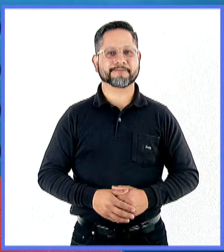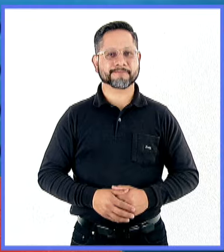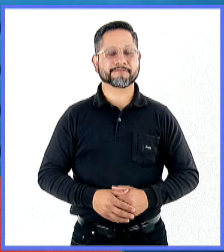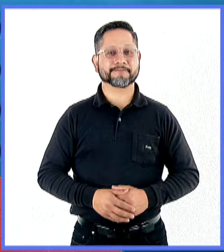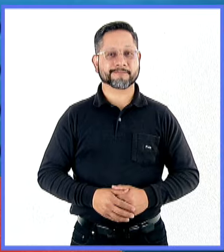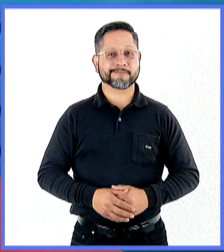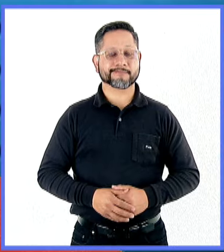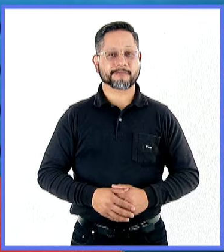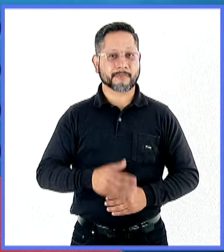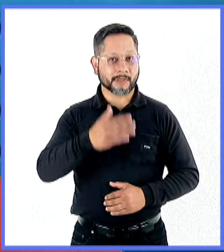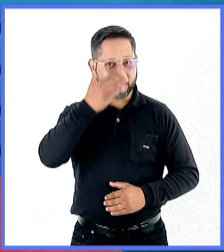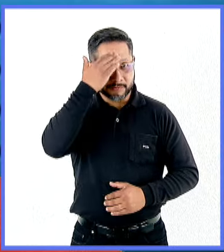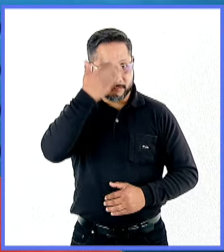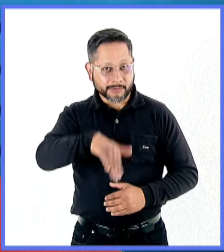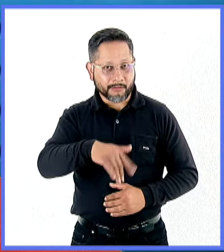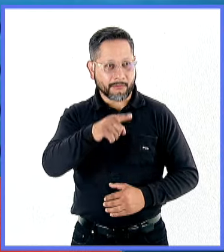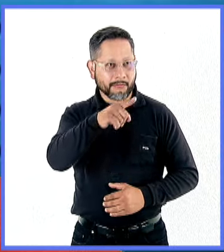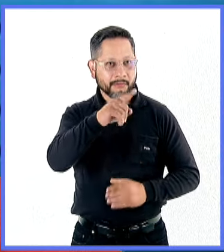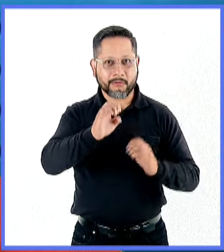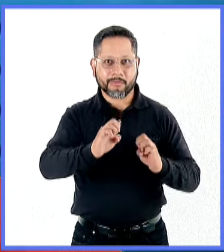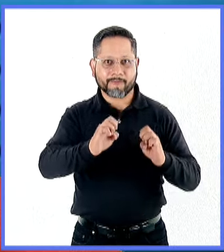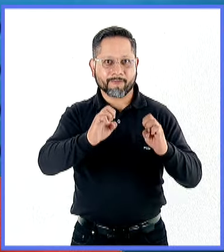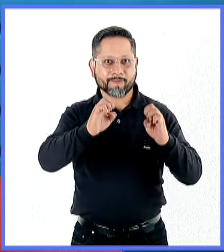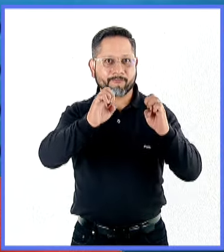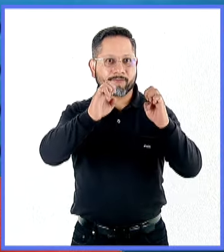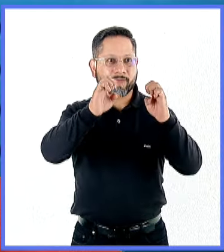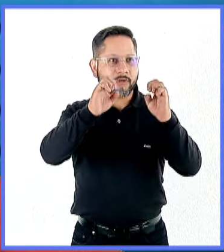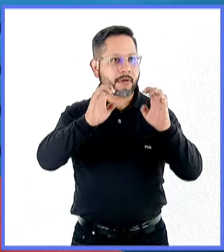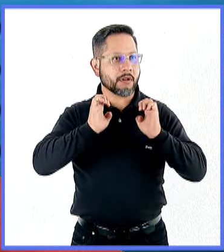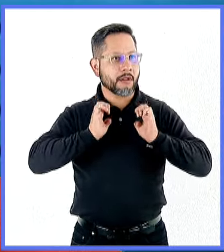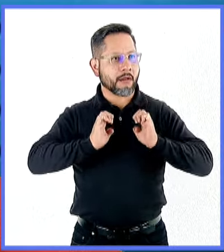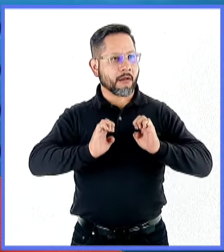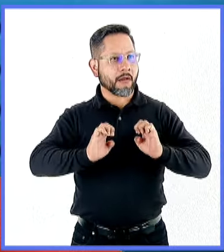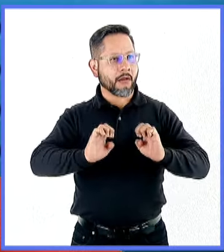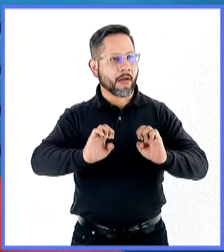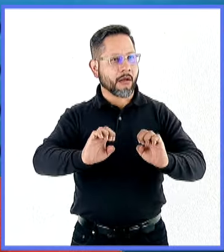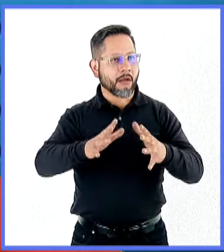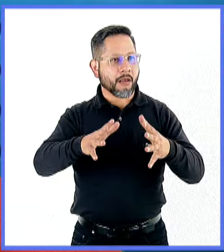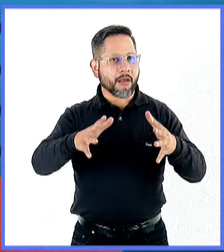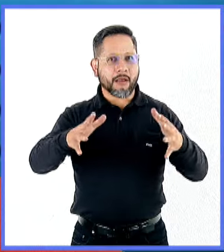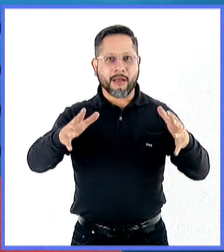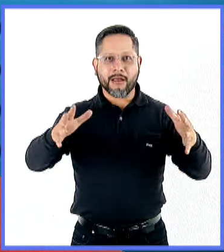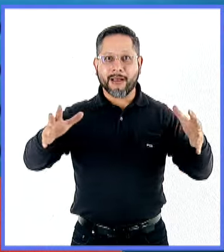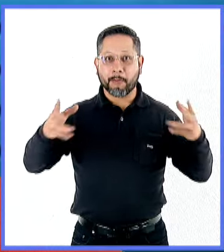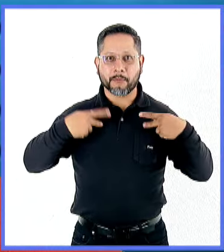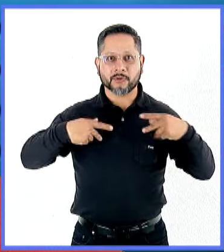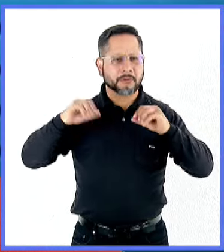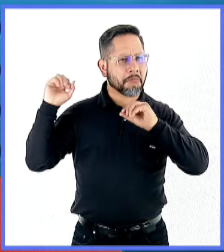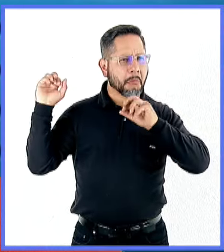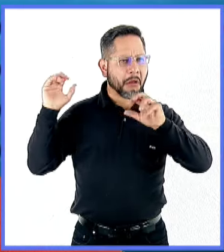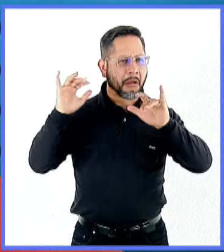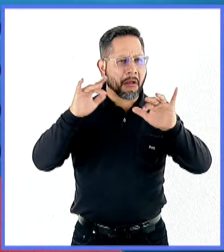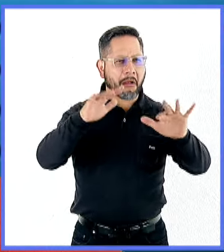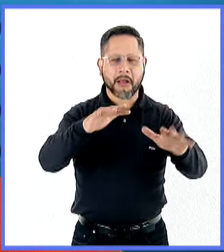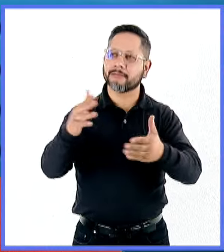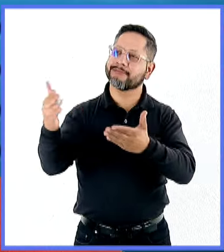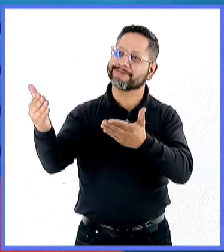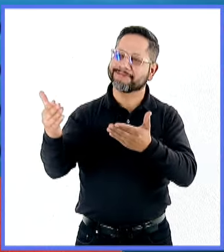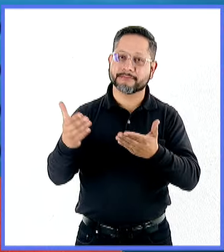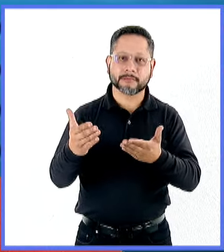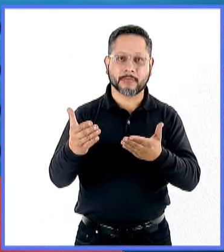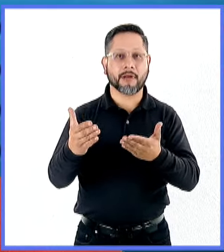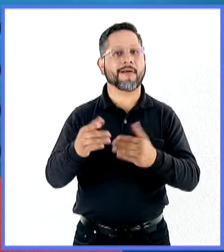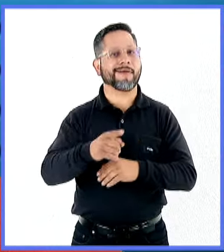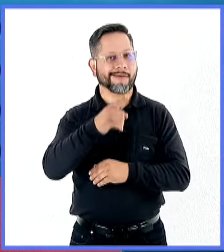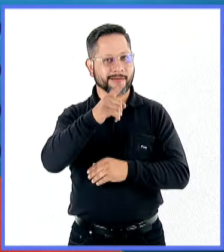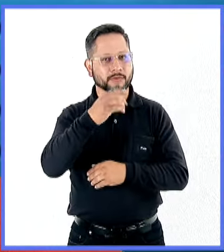Tener como sede un palacio no parece ser motivo suficiente para recibir a miles de visitantes. Por lo que desde hace algunas décadas la